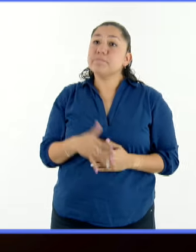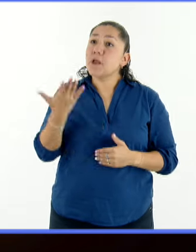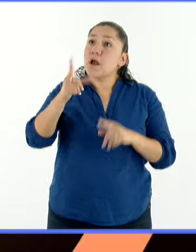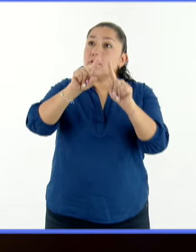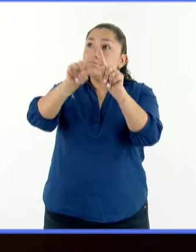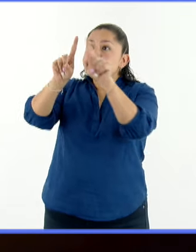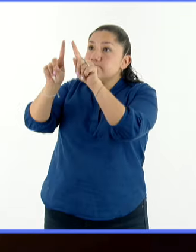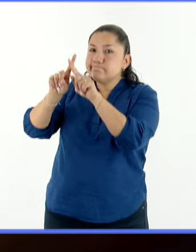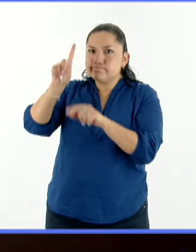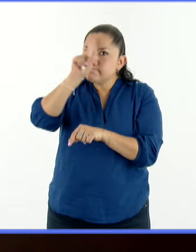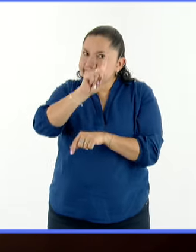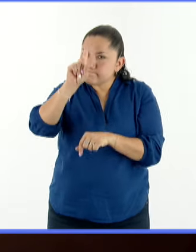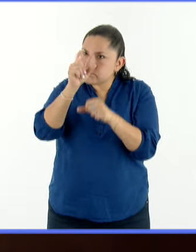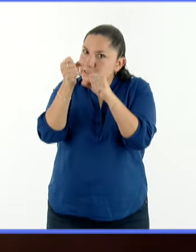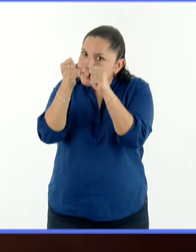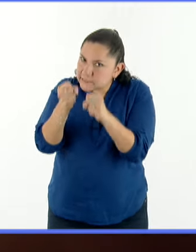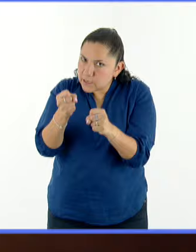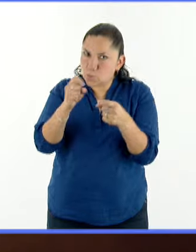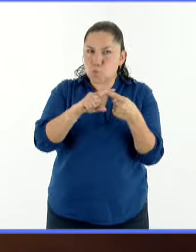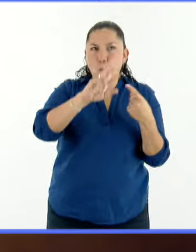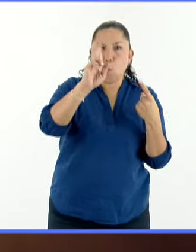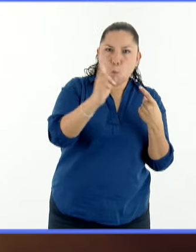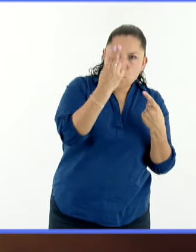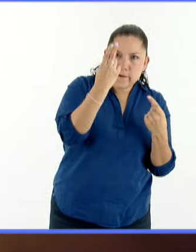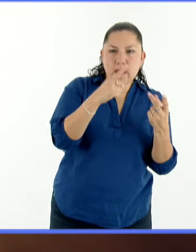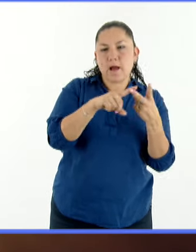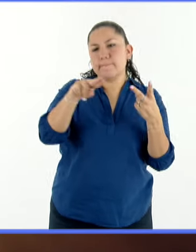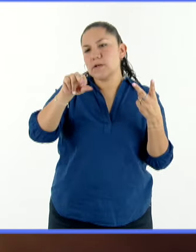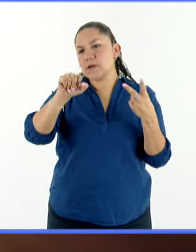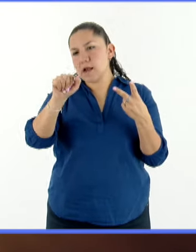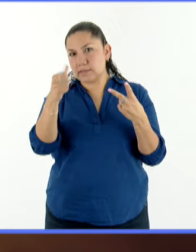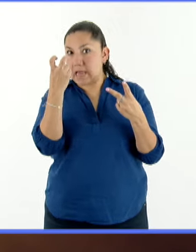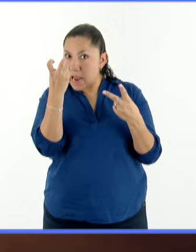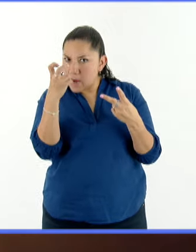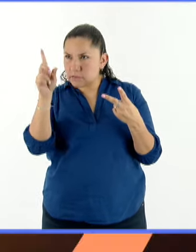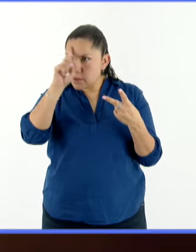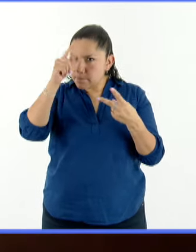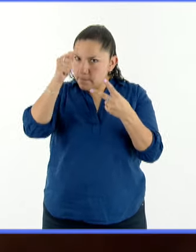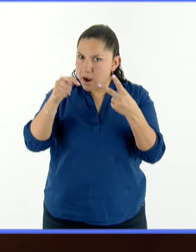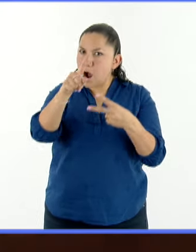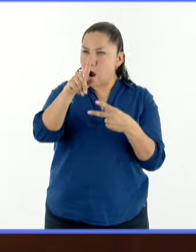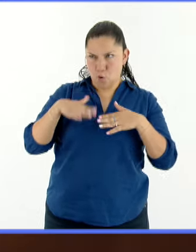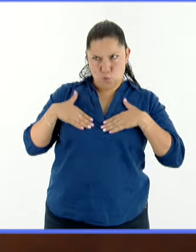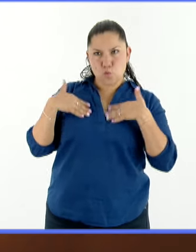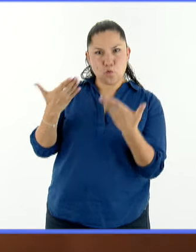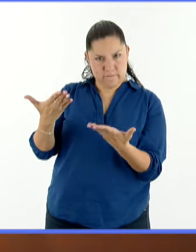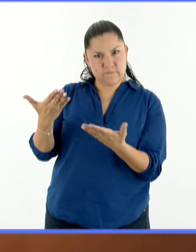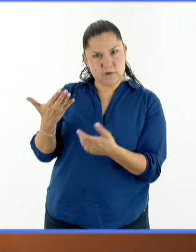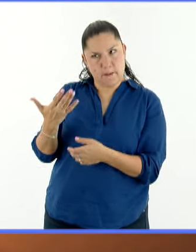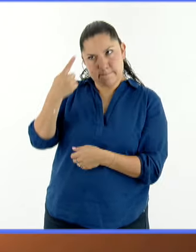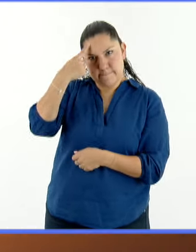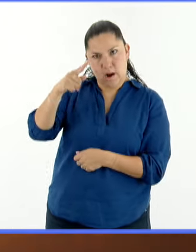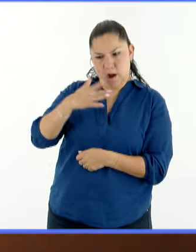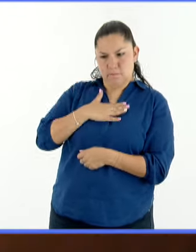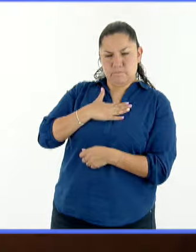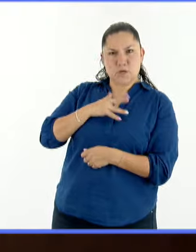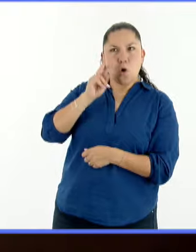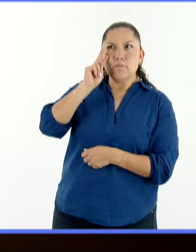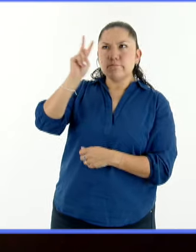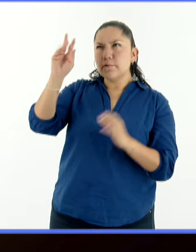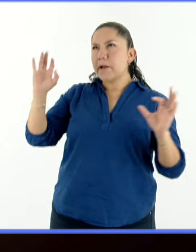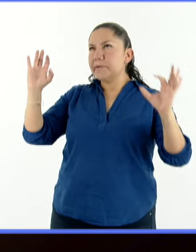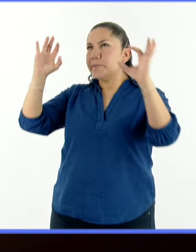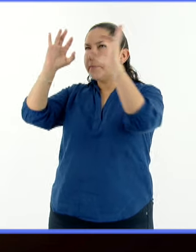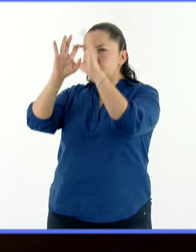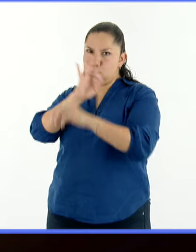confiables, como la UNAM o la NASA. De esta forma, disfrutaremos plenamente el eclipse total de sol este 8